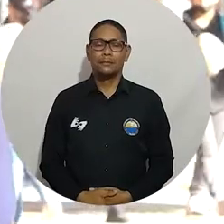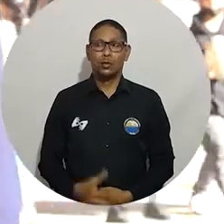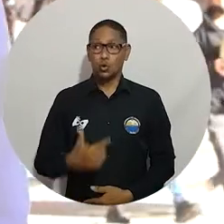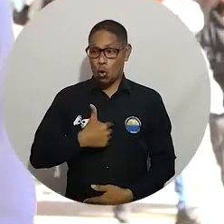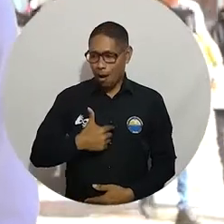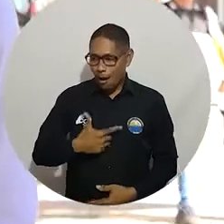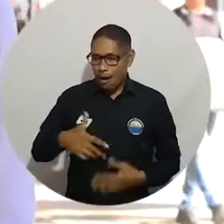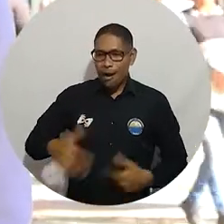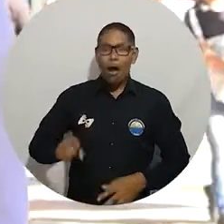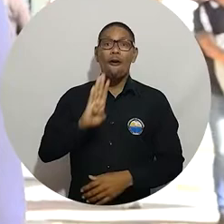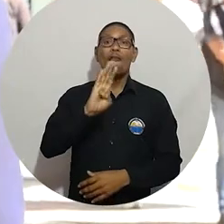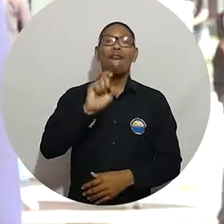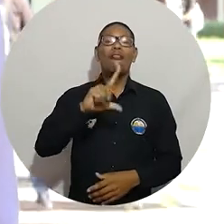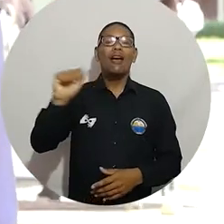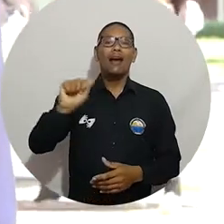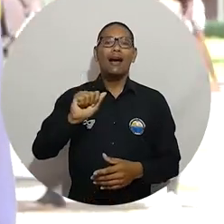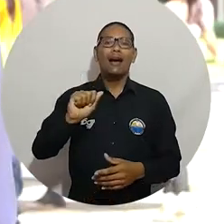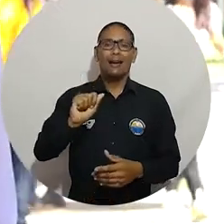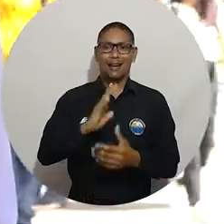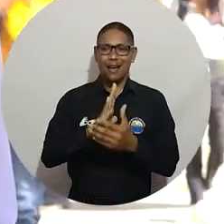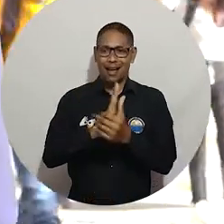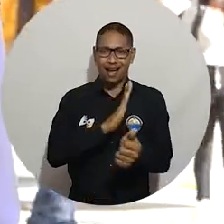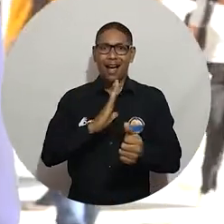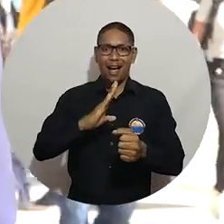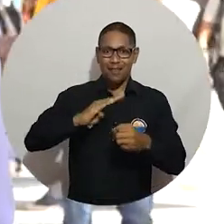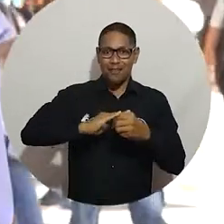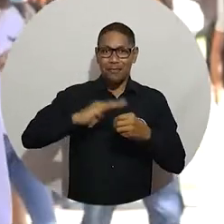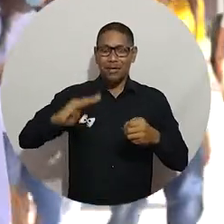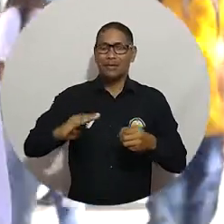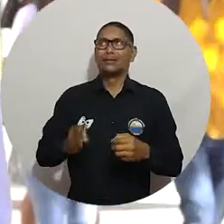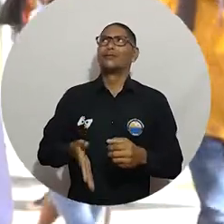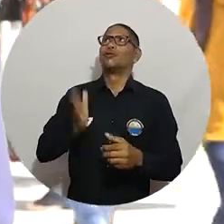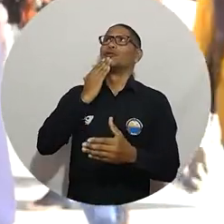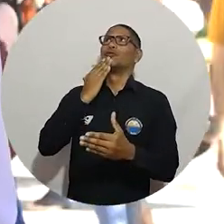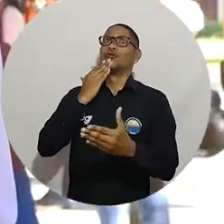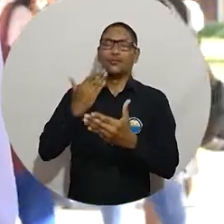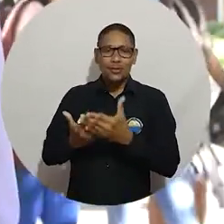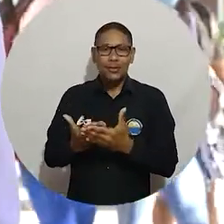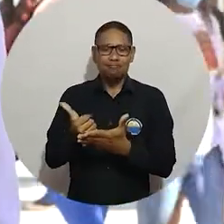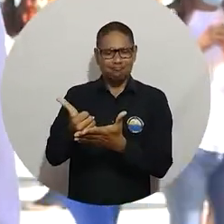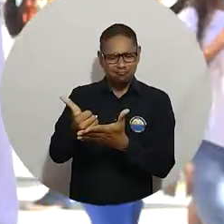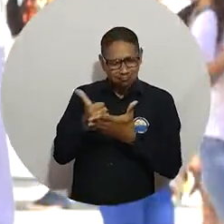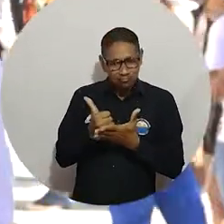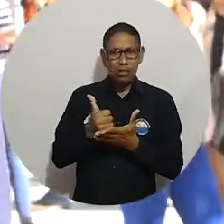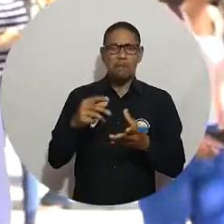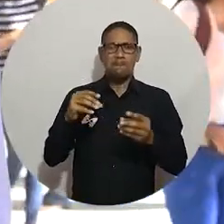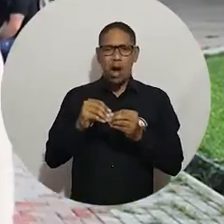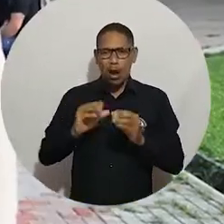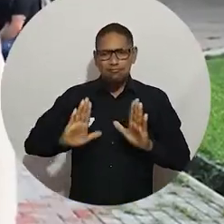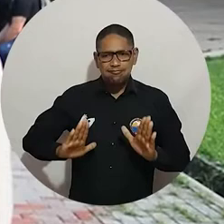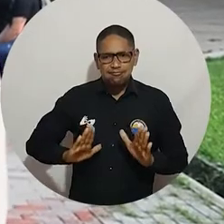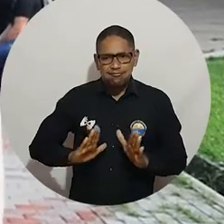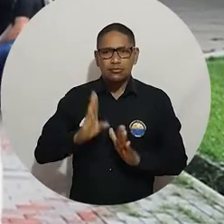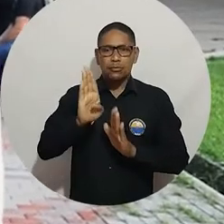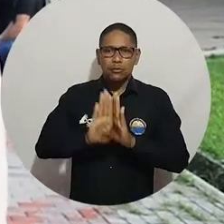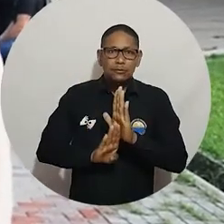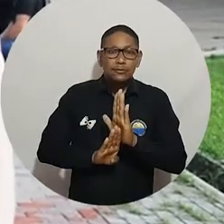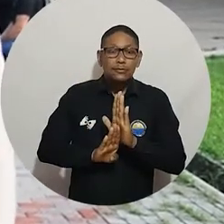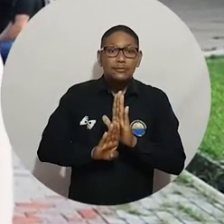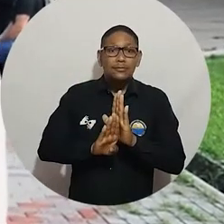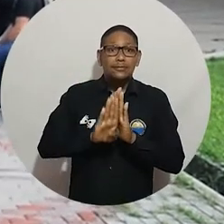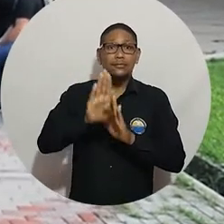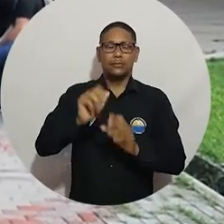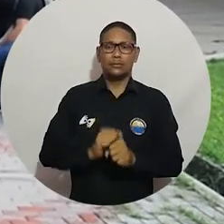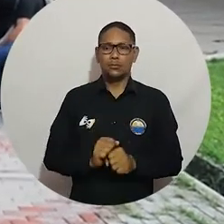Gracias a Dios, este programa nos ayuda a cada vez superarnos, a poder seguir adelante. Aprender al máximo,